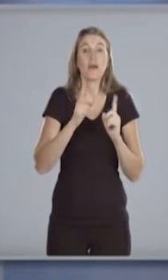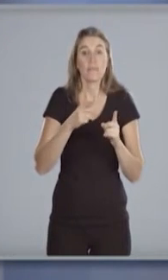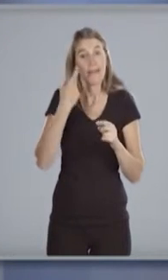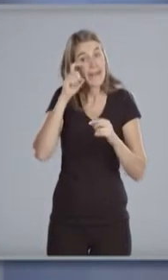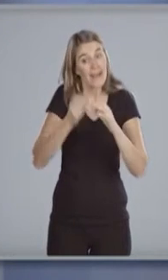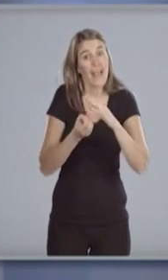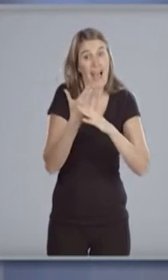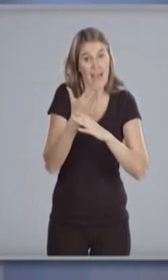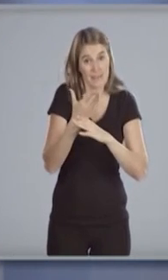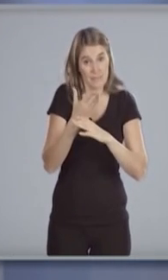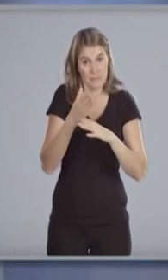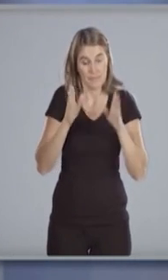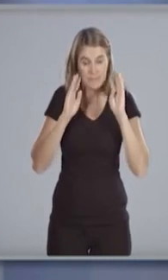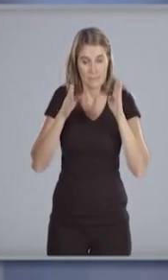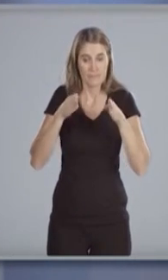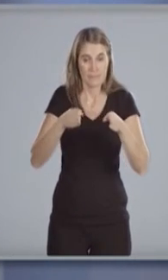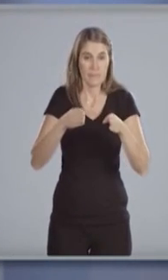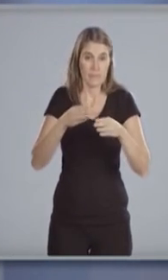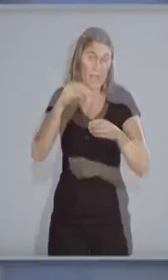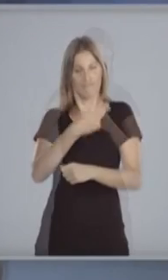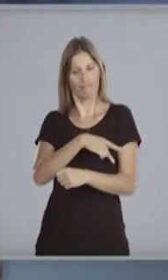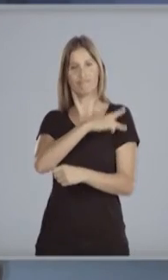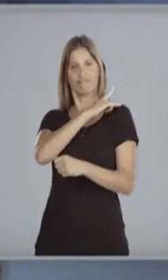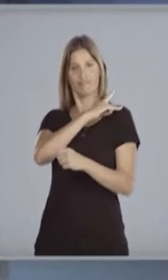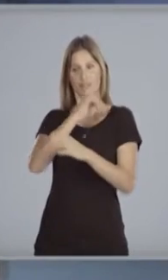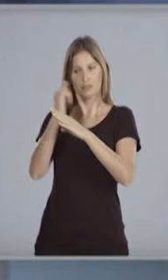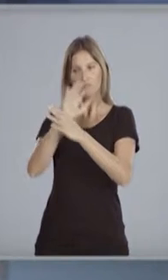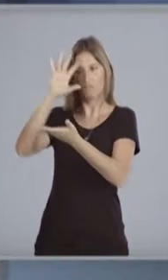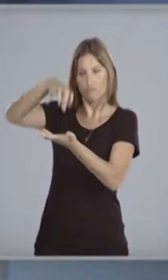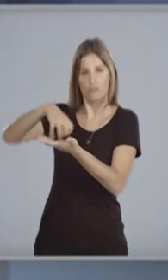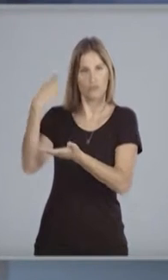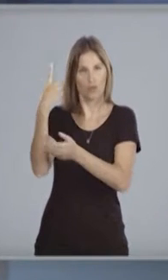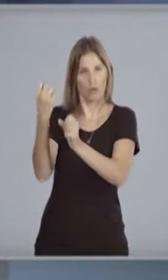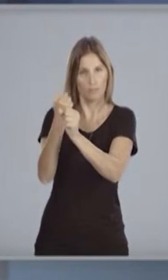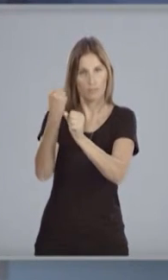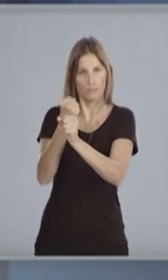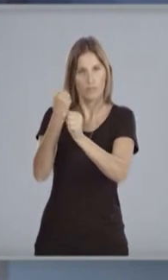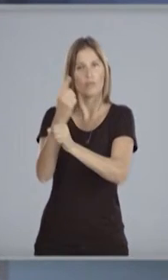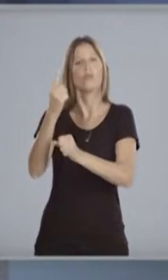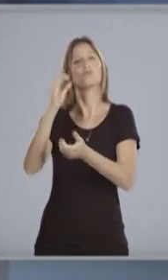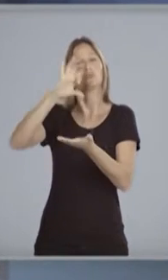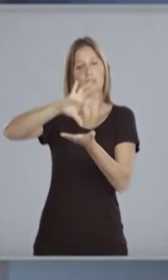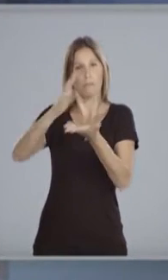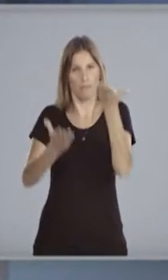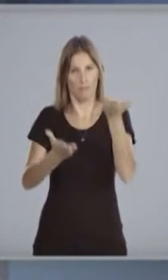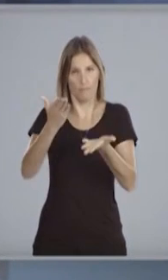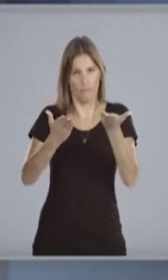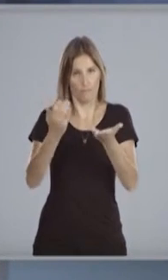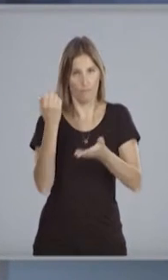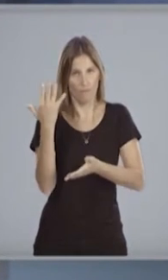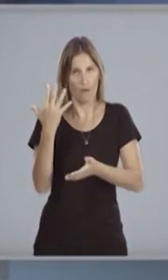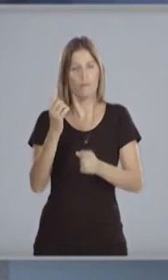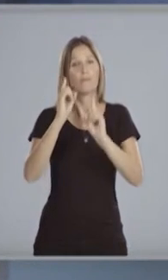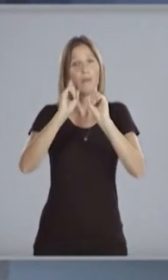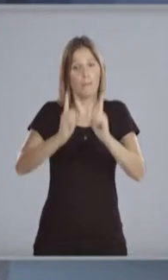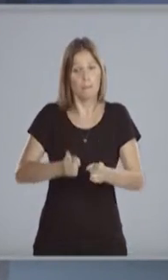la actuación de los fiscales de la órbita del Ministerio de Educación y Cultura para que pasen a ser un servicio descentralizado con contralor parlamentario. Con